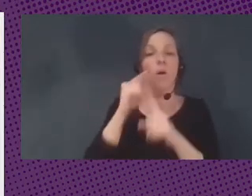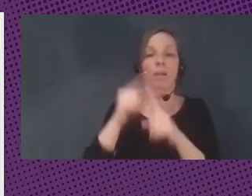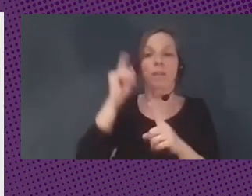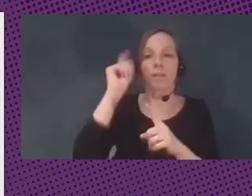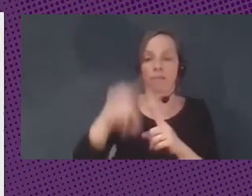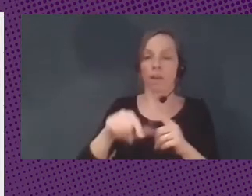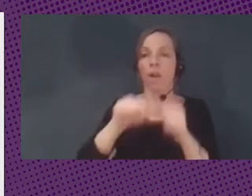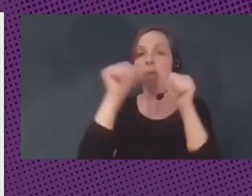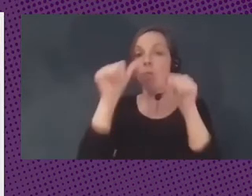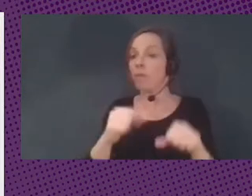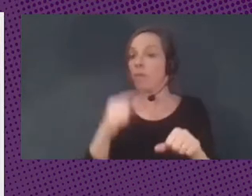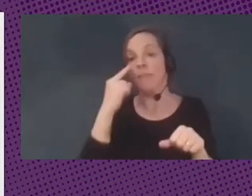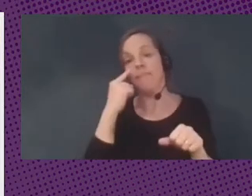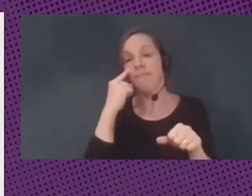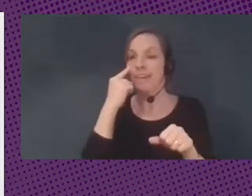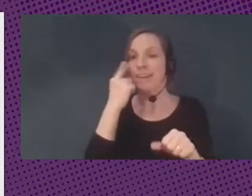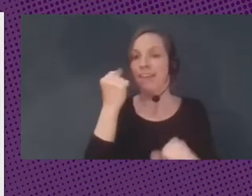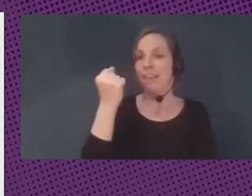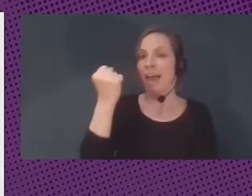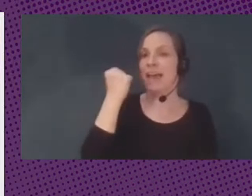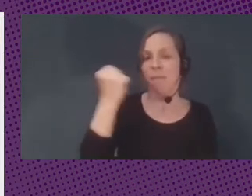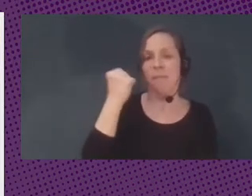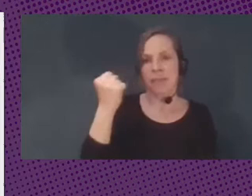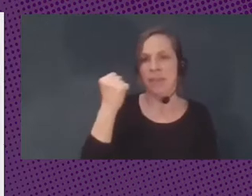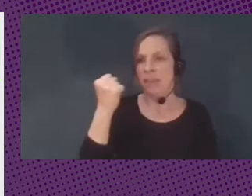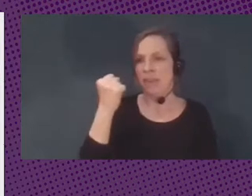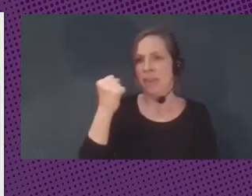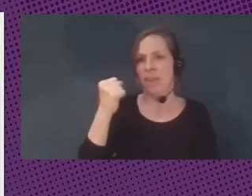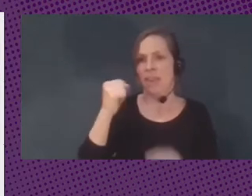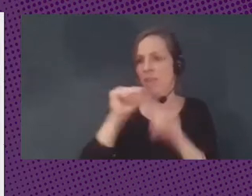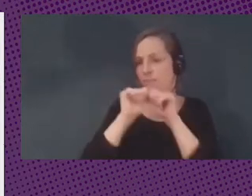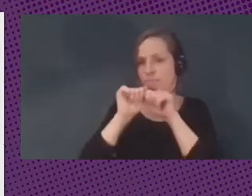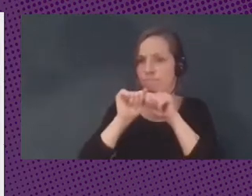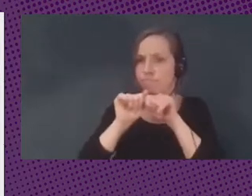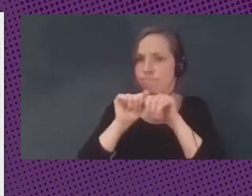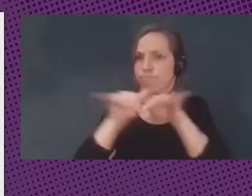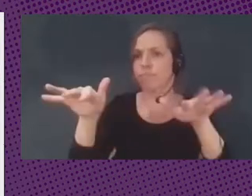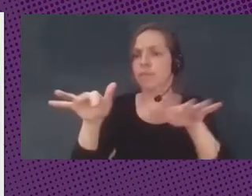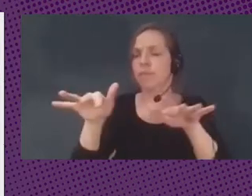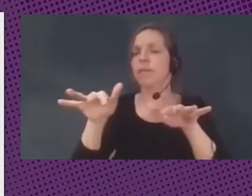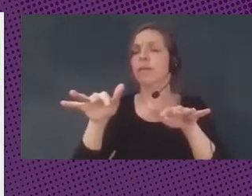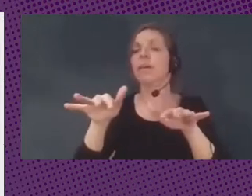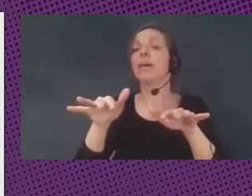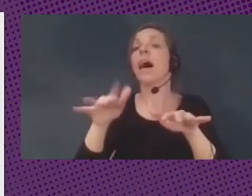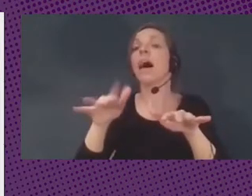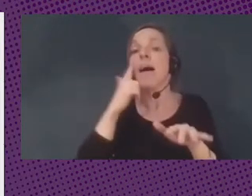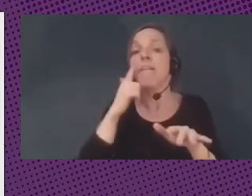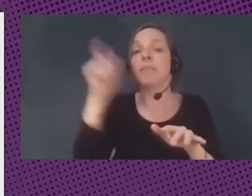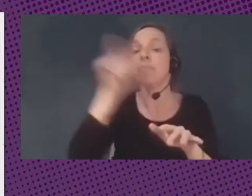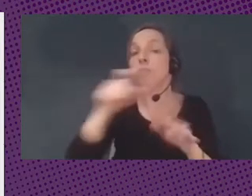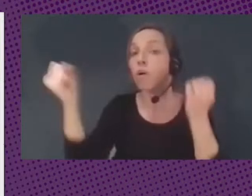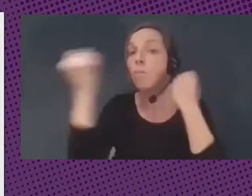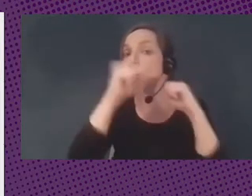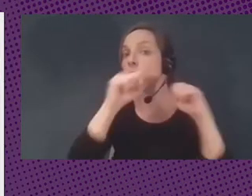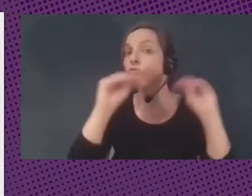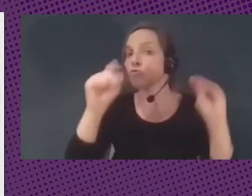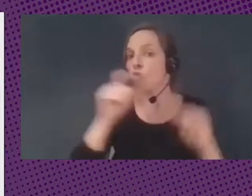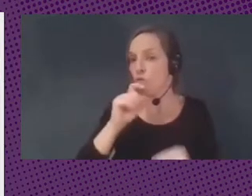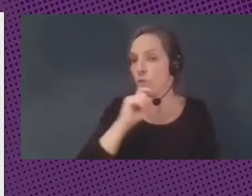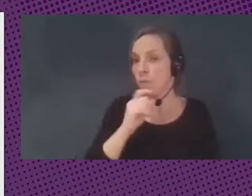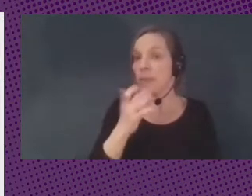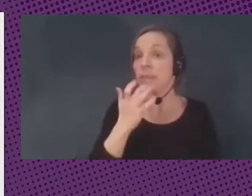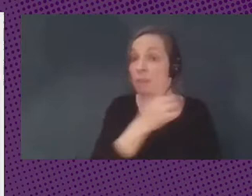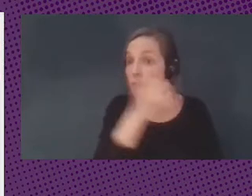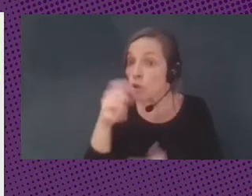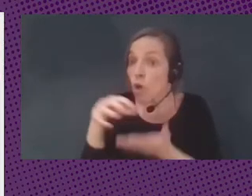vigilancia capitalista masiva sobre el comportamiento humano y si es que ustedes tienen dudas